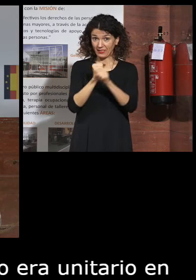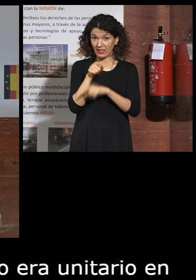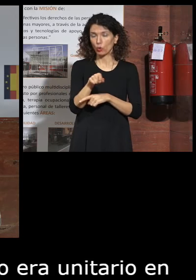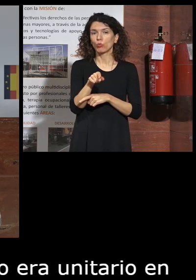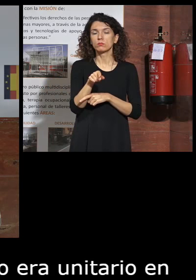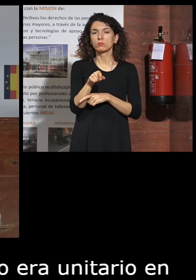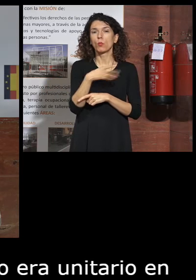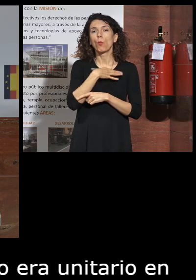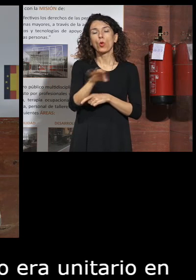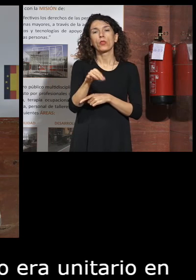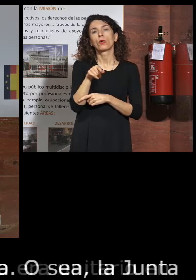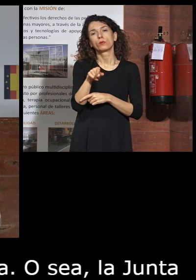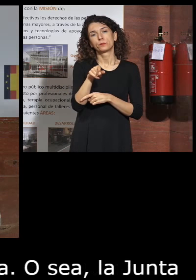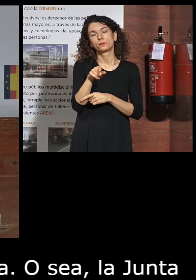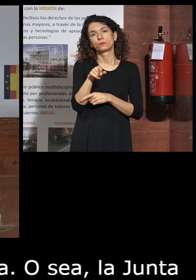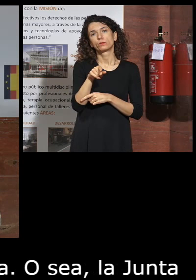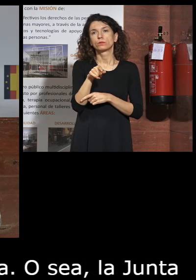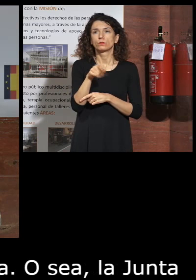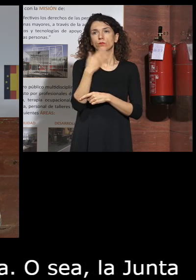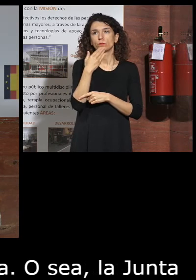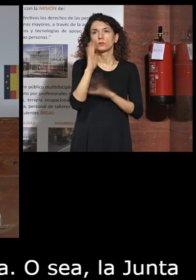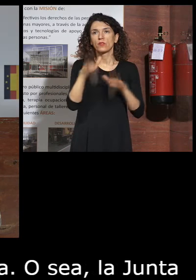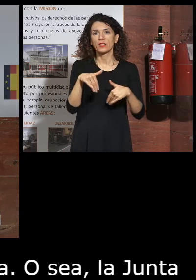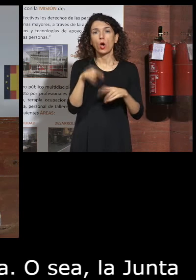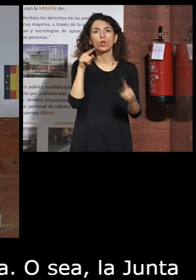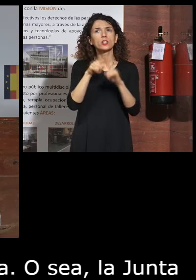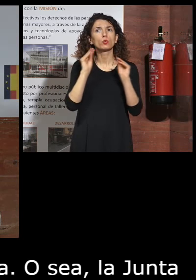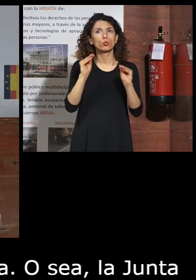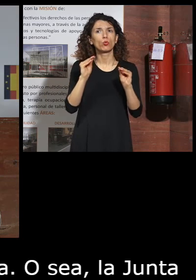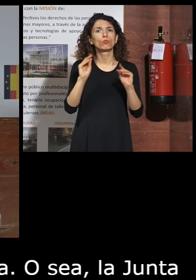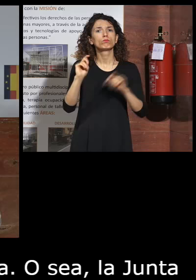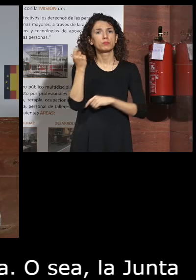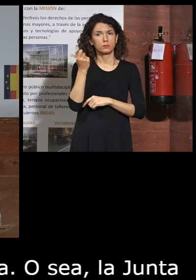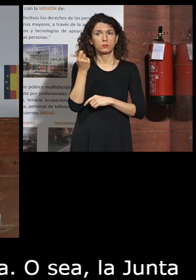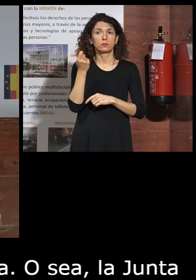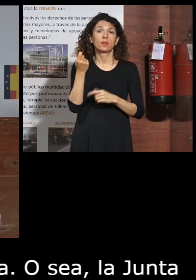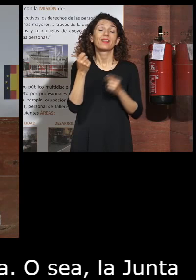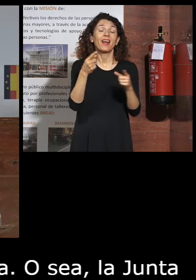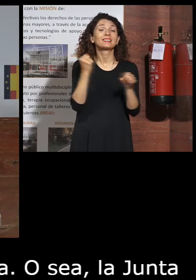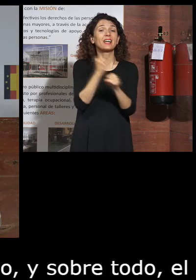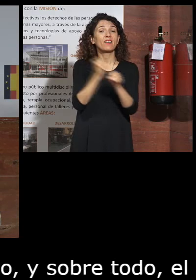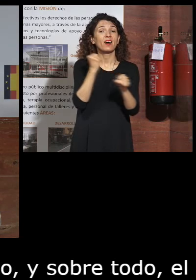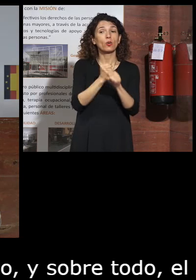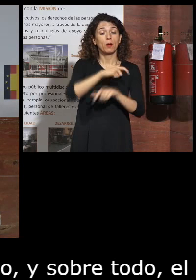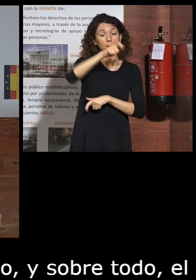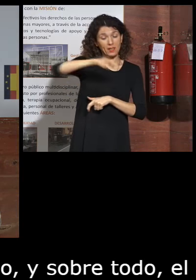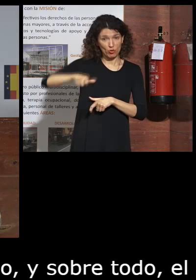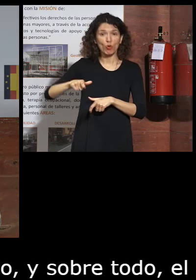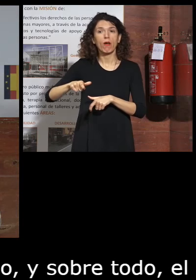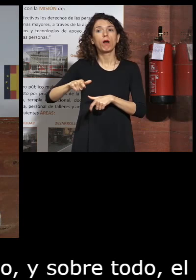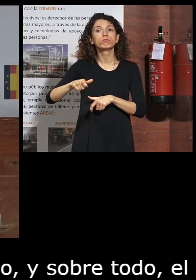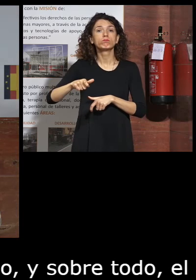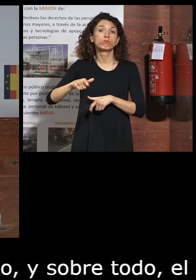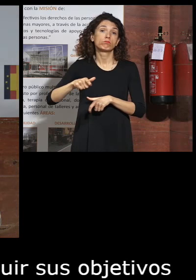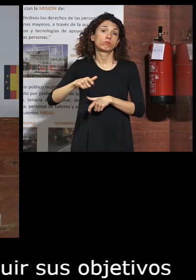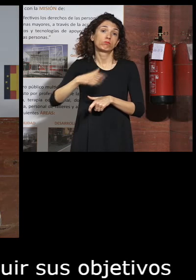pues pudo conseguir sus objetivos sociales de general empleo para personas si no podían